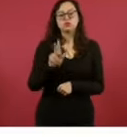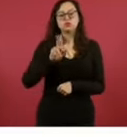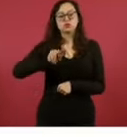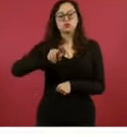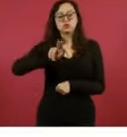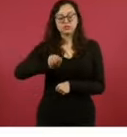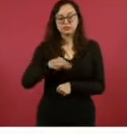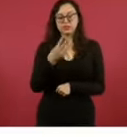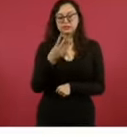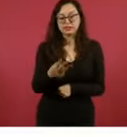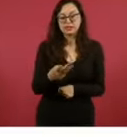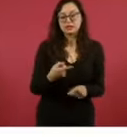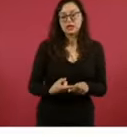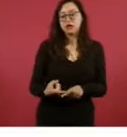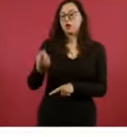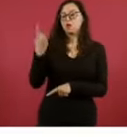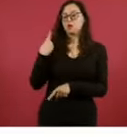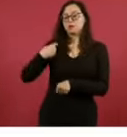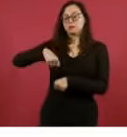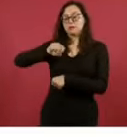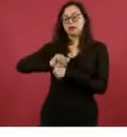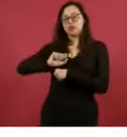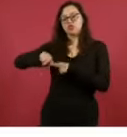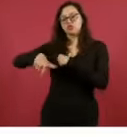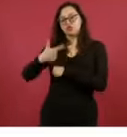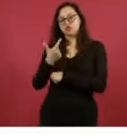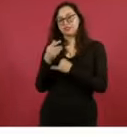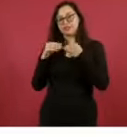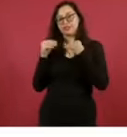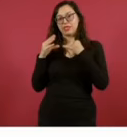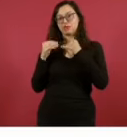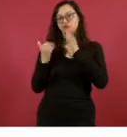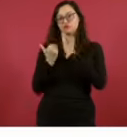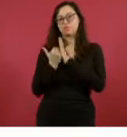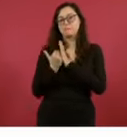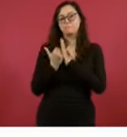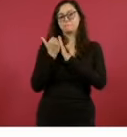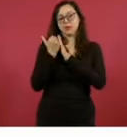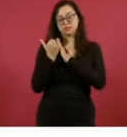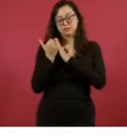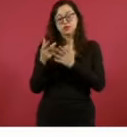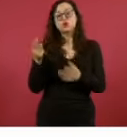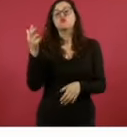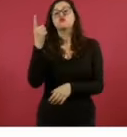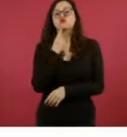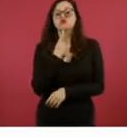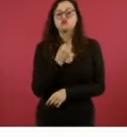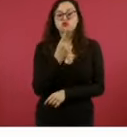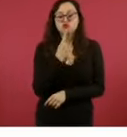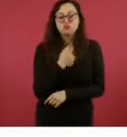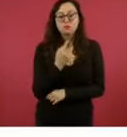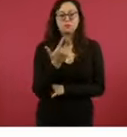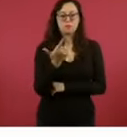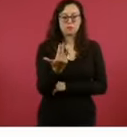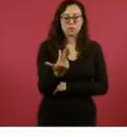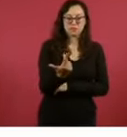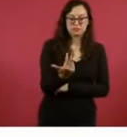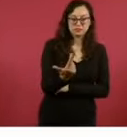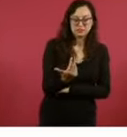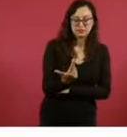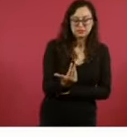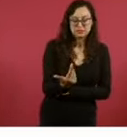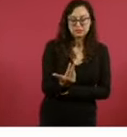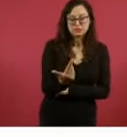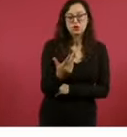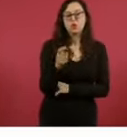semana anterior. En el caso de la gasolina premium de la misma manera, 25 pesos con 31 centavos, 12 centavos